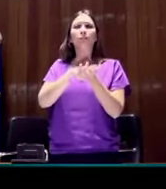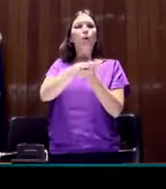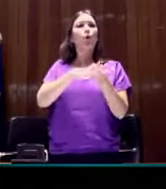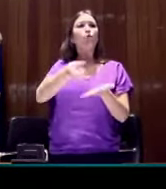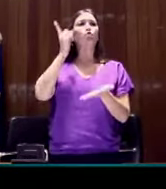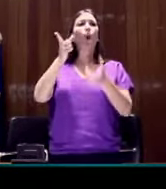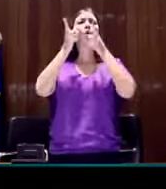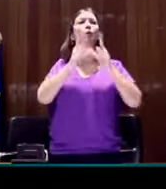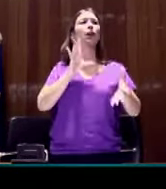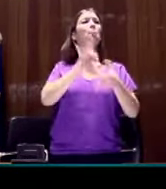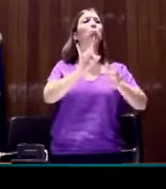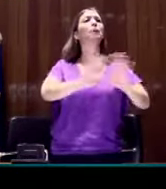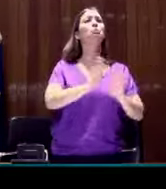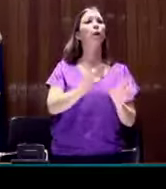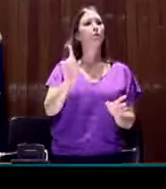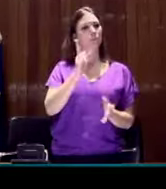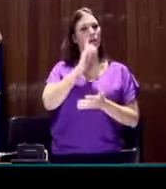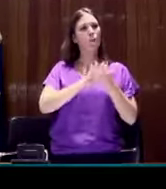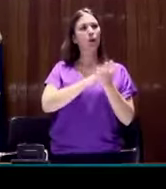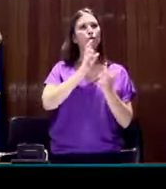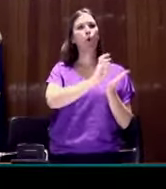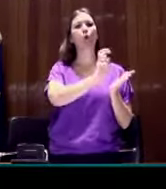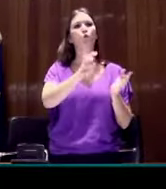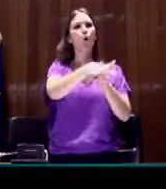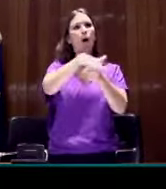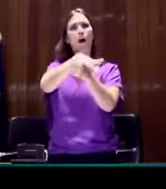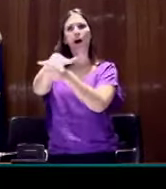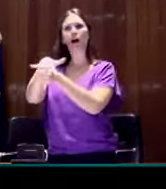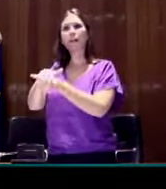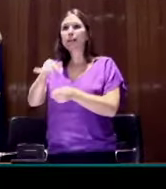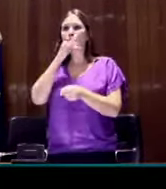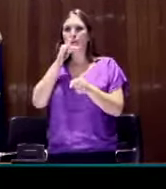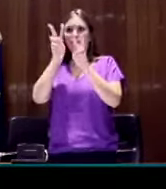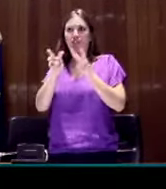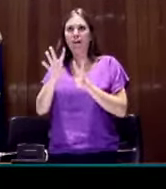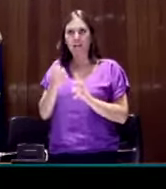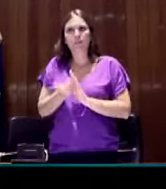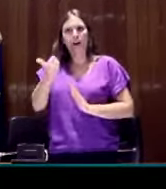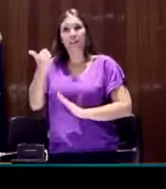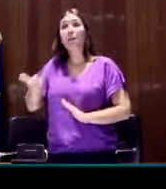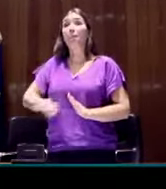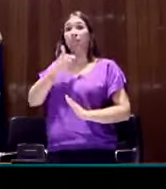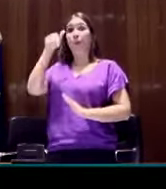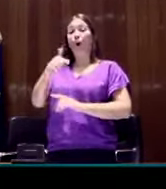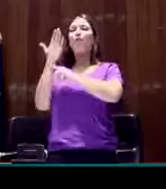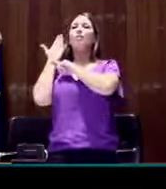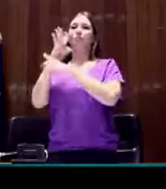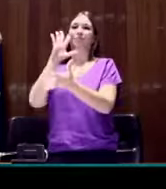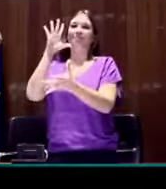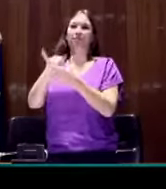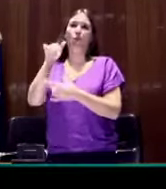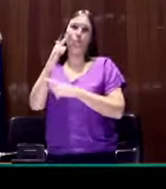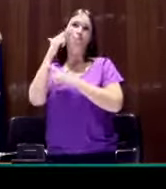a la lingüística en sí, sino que toca muchas ramas que aún están por explorar. Y una de ellas es la que yo traigo aquí, a